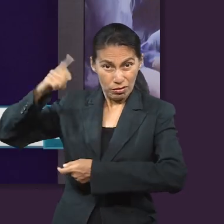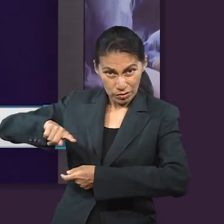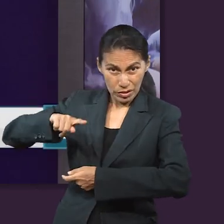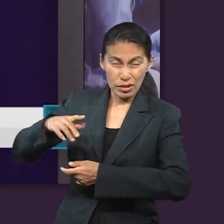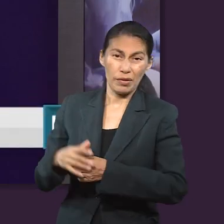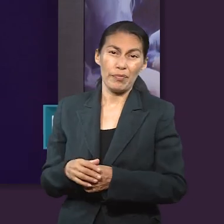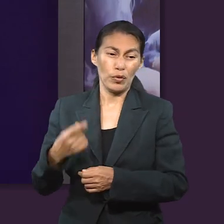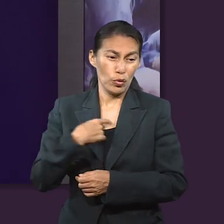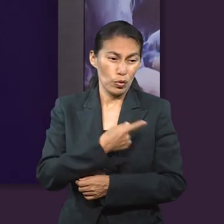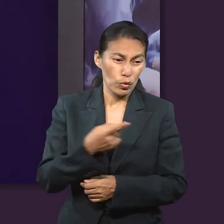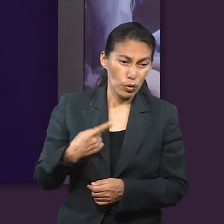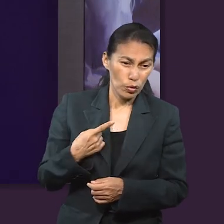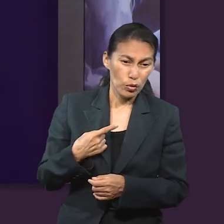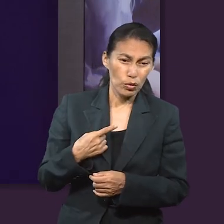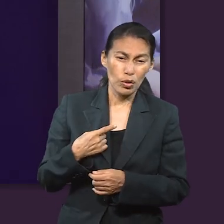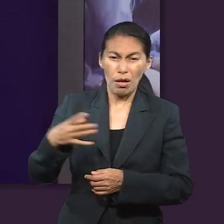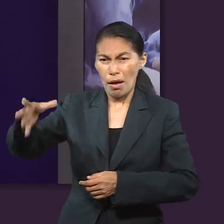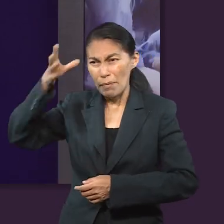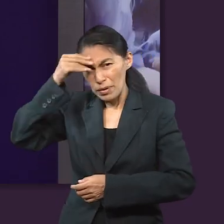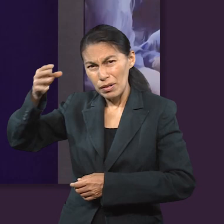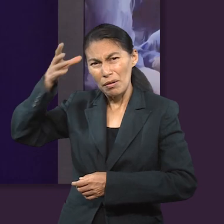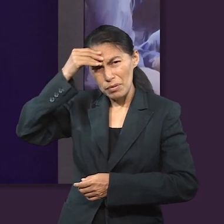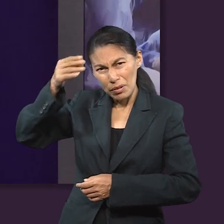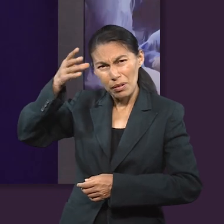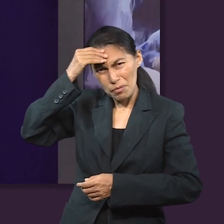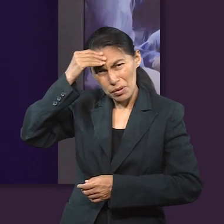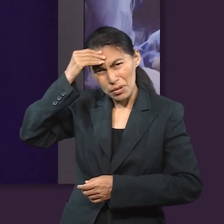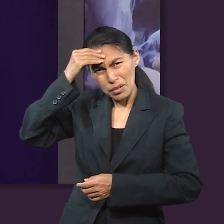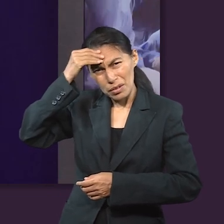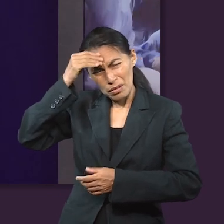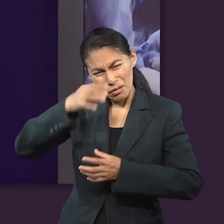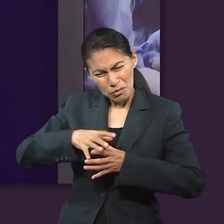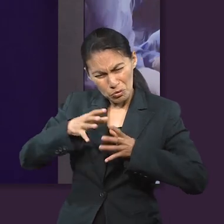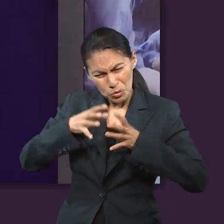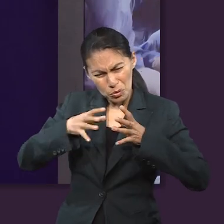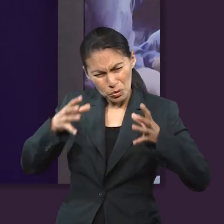Cristo y ser purificados, ¿no?